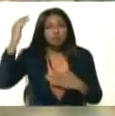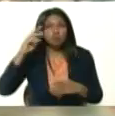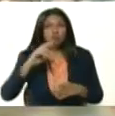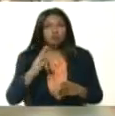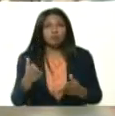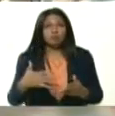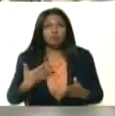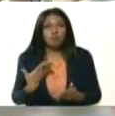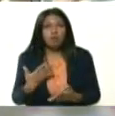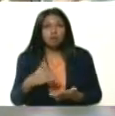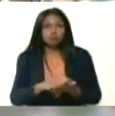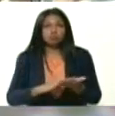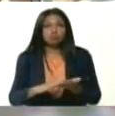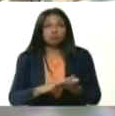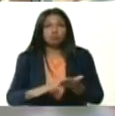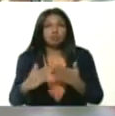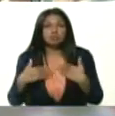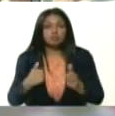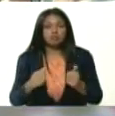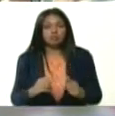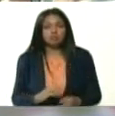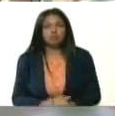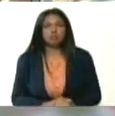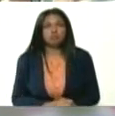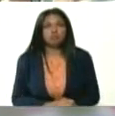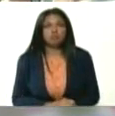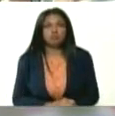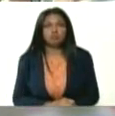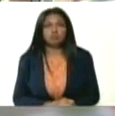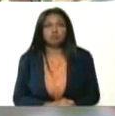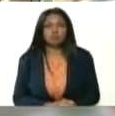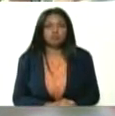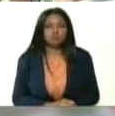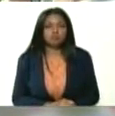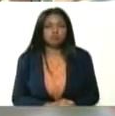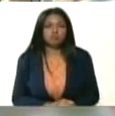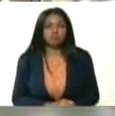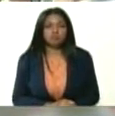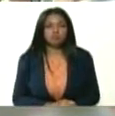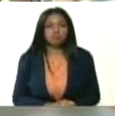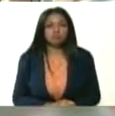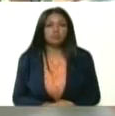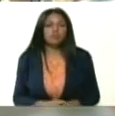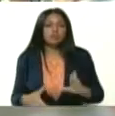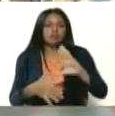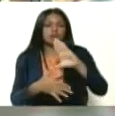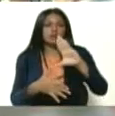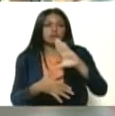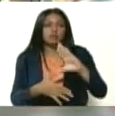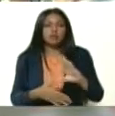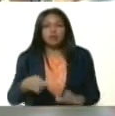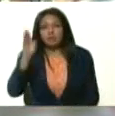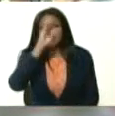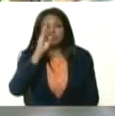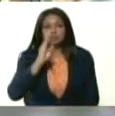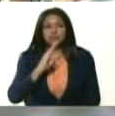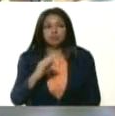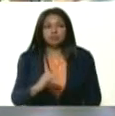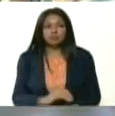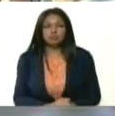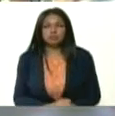reposición de su salud. Al primer ministro Boris Johnson del Reino Unido. En América Latina, Brasil, primer lugar,